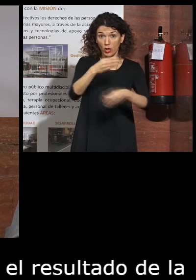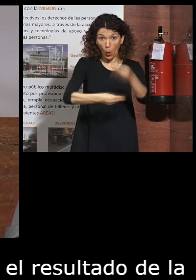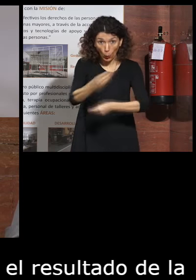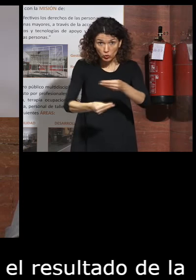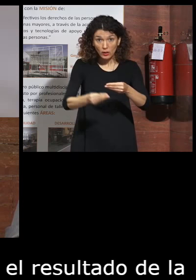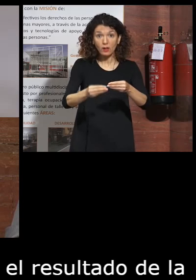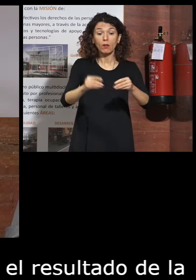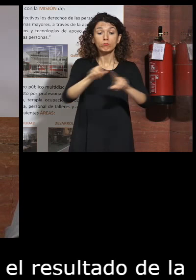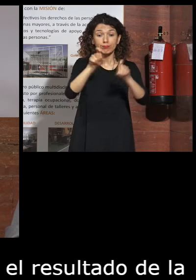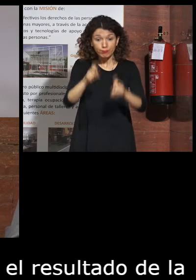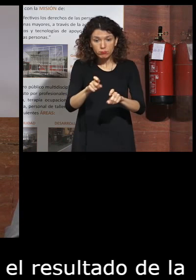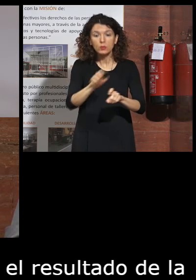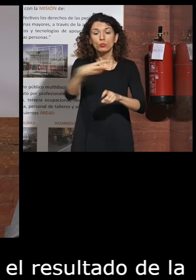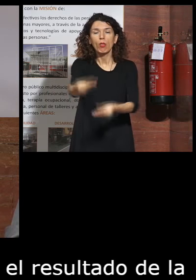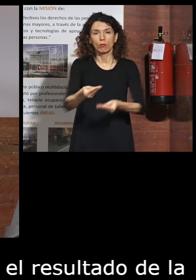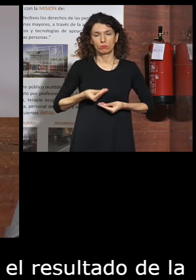telealarma